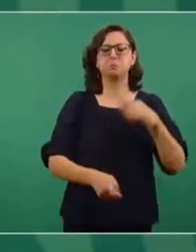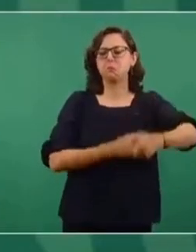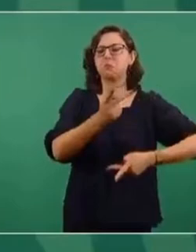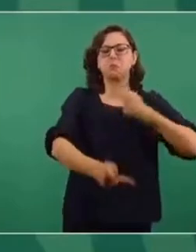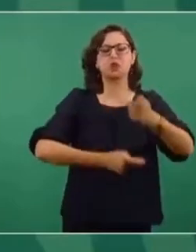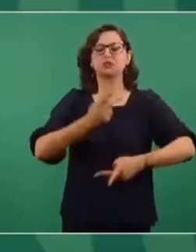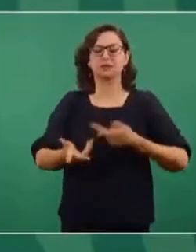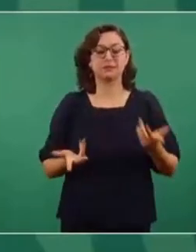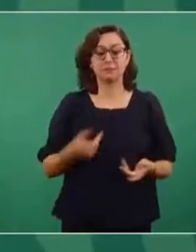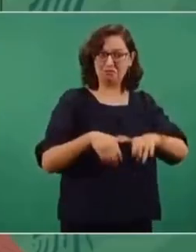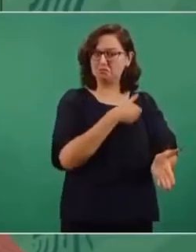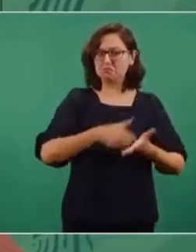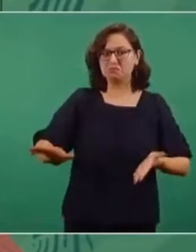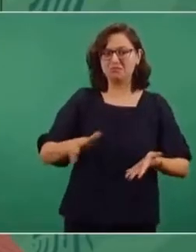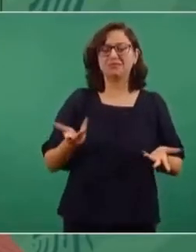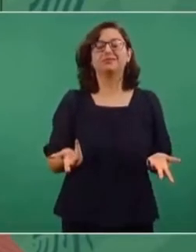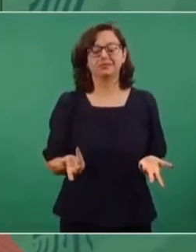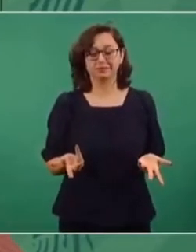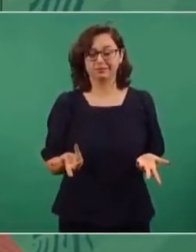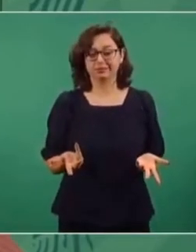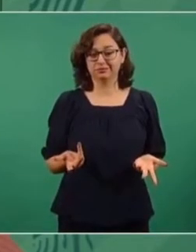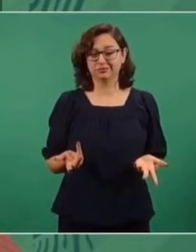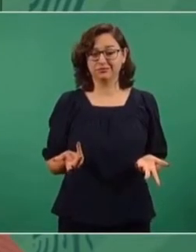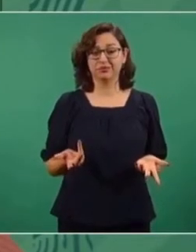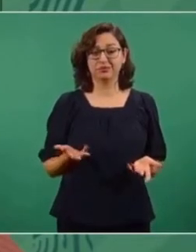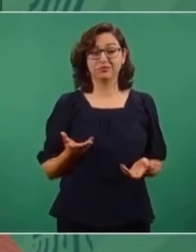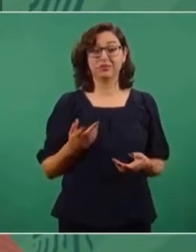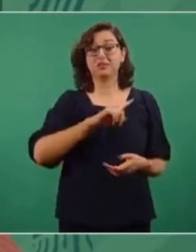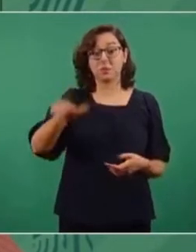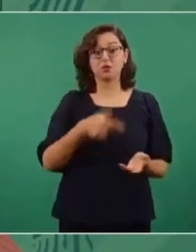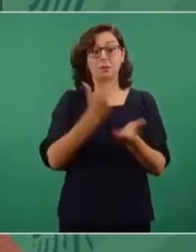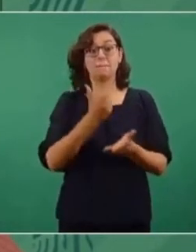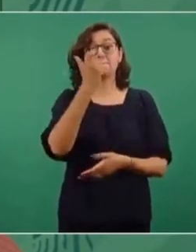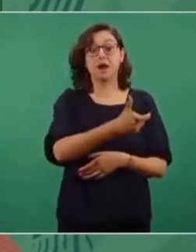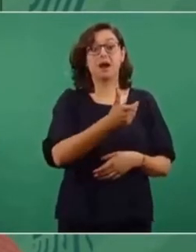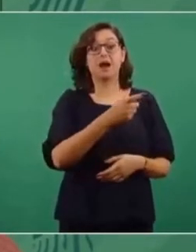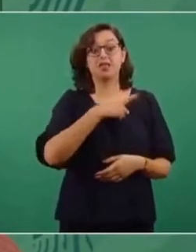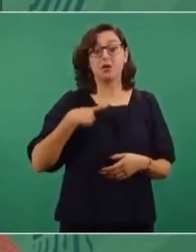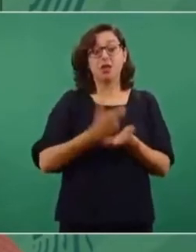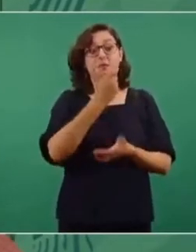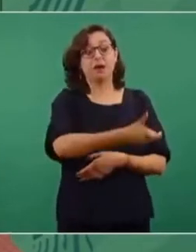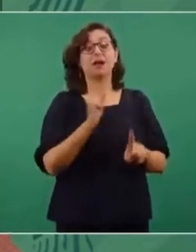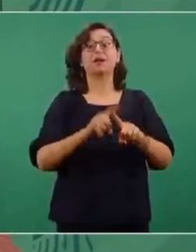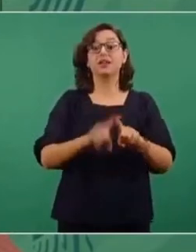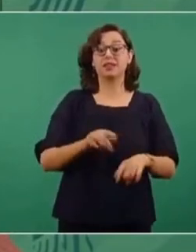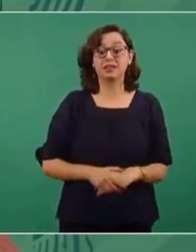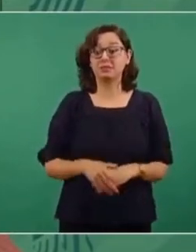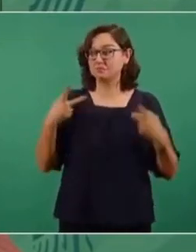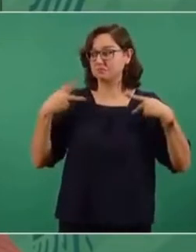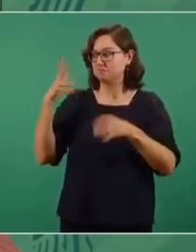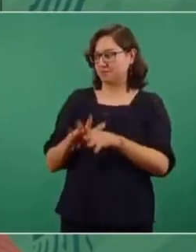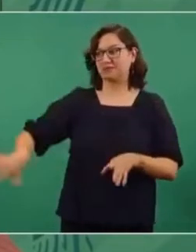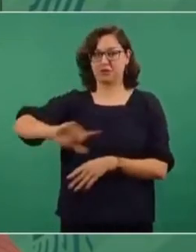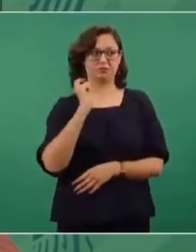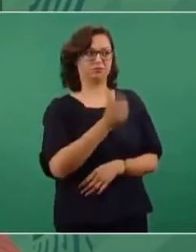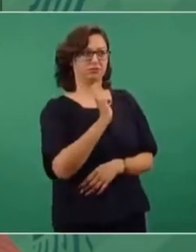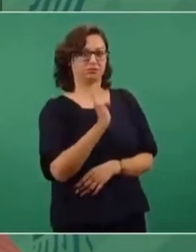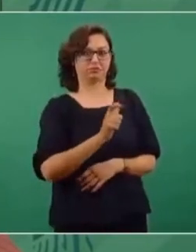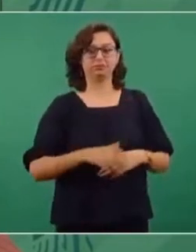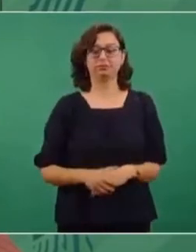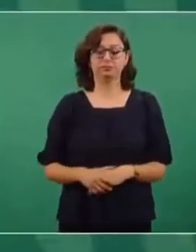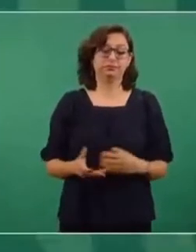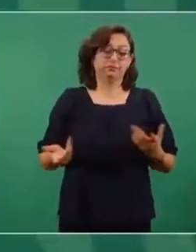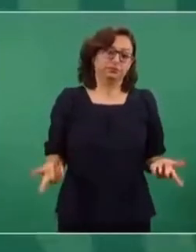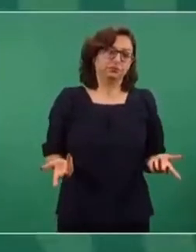y ni siquiera al pueblo. Y son deudas públicas. Y hemos dicho, la deuda particular, si